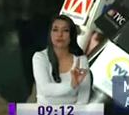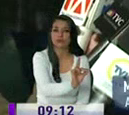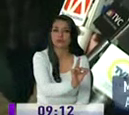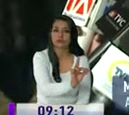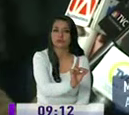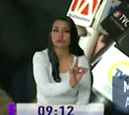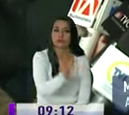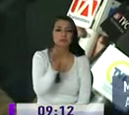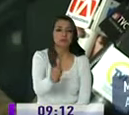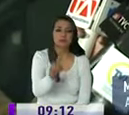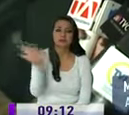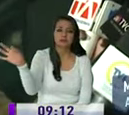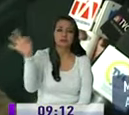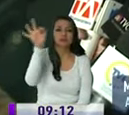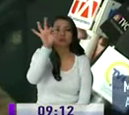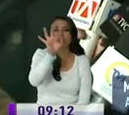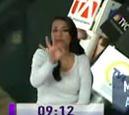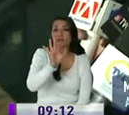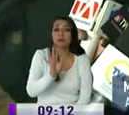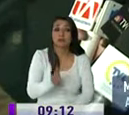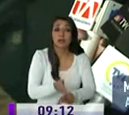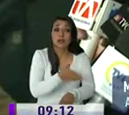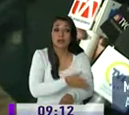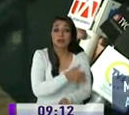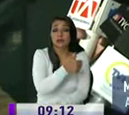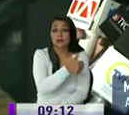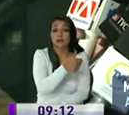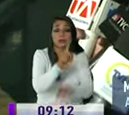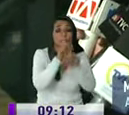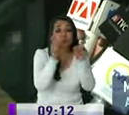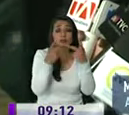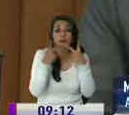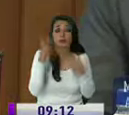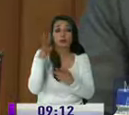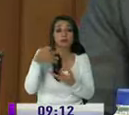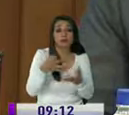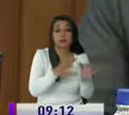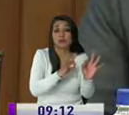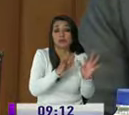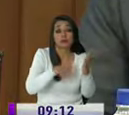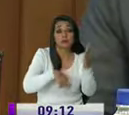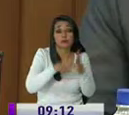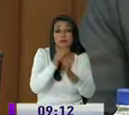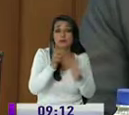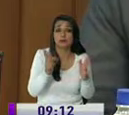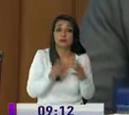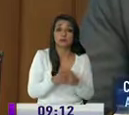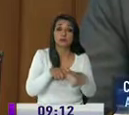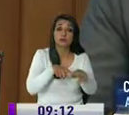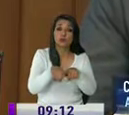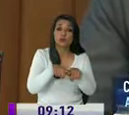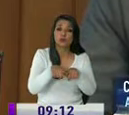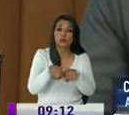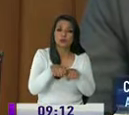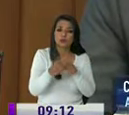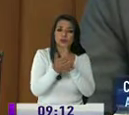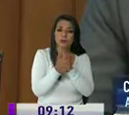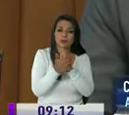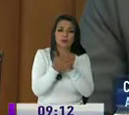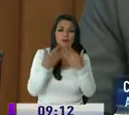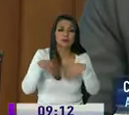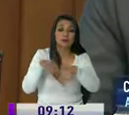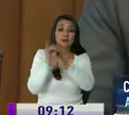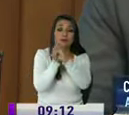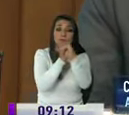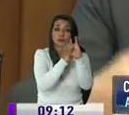elección directa conforme fue ratificado el 4 de febrero Hacer un concurso de méritos sea quien sea la entidad que lo